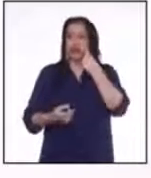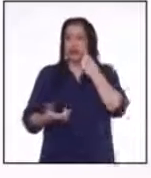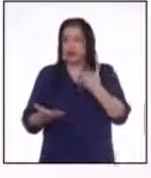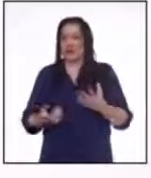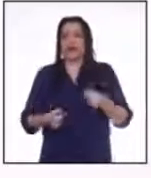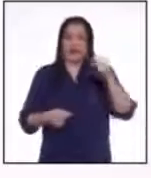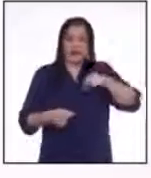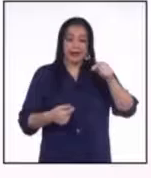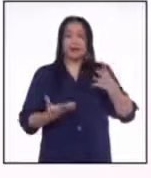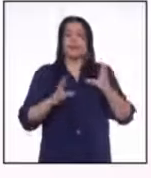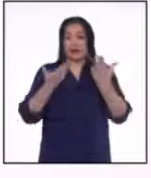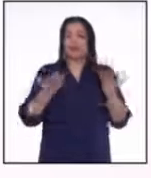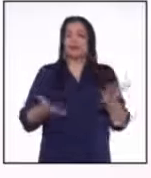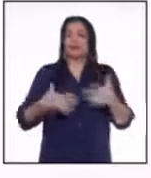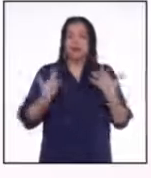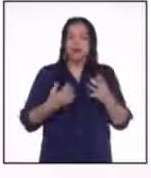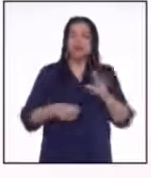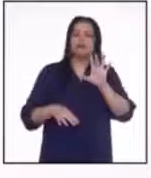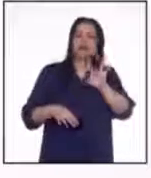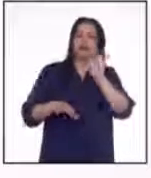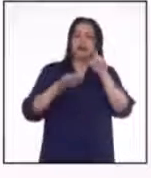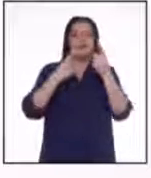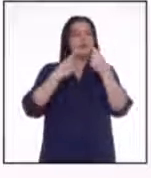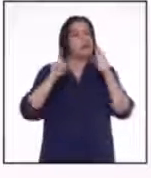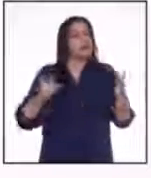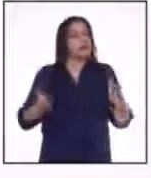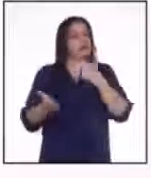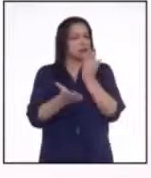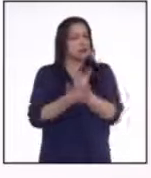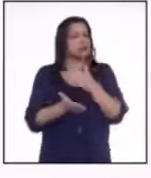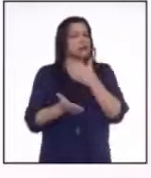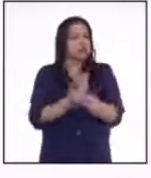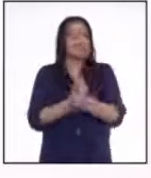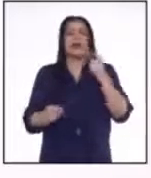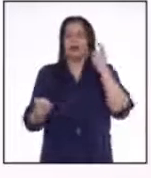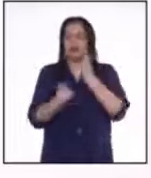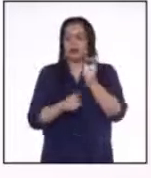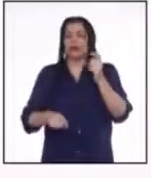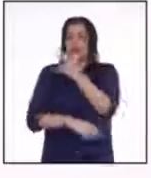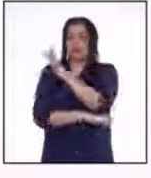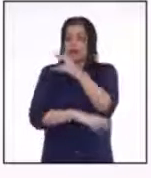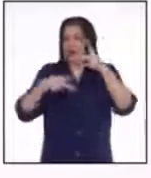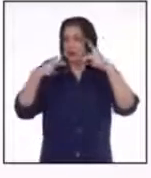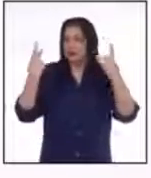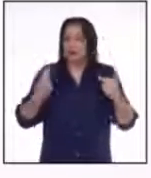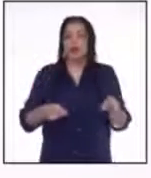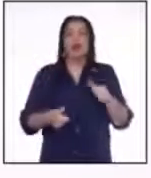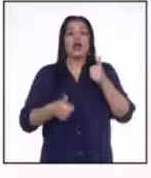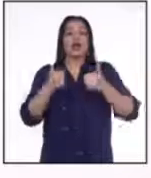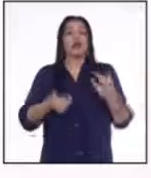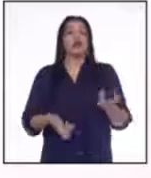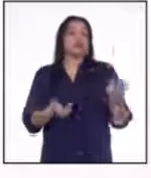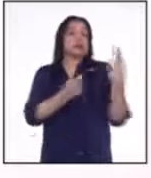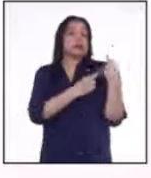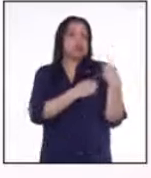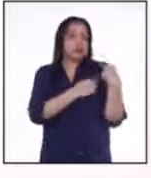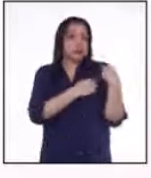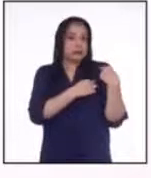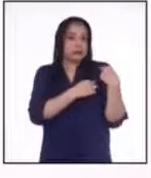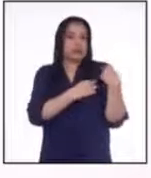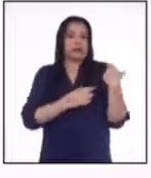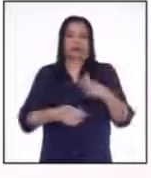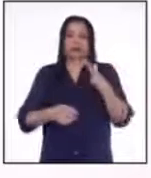este programa hemos ido descubriendo que existen varios problemas que afectan a la Amazonía y la función que cumplen como